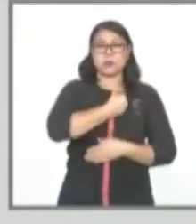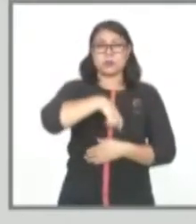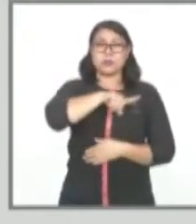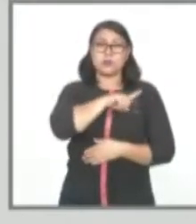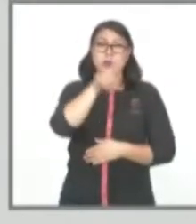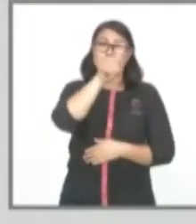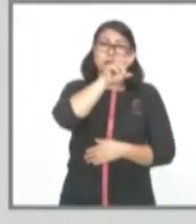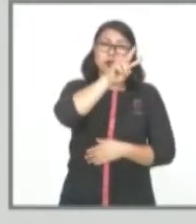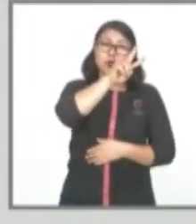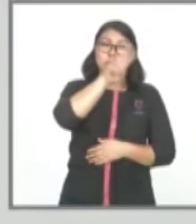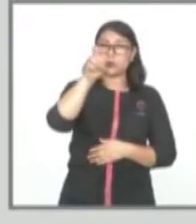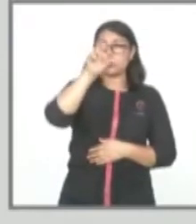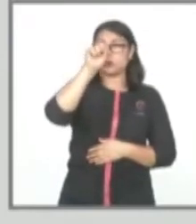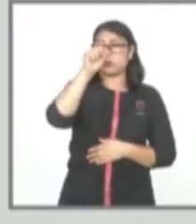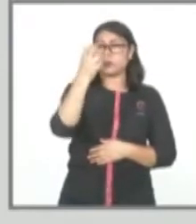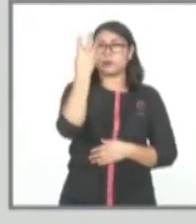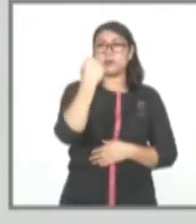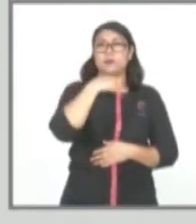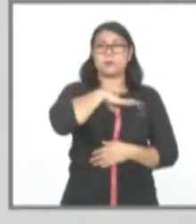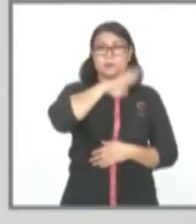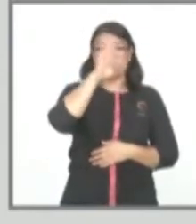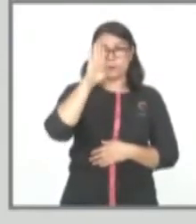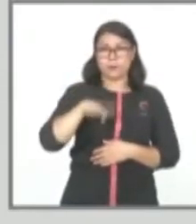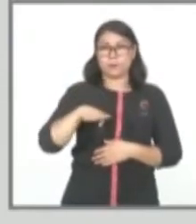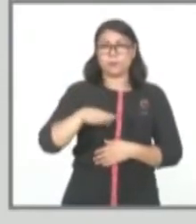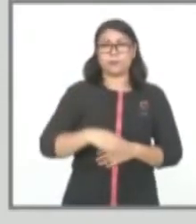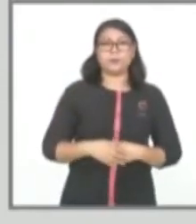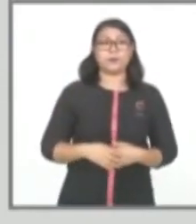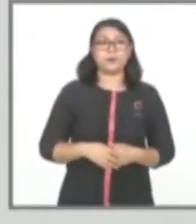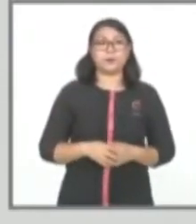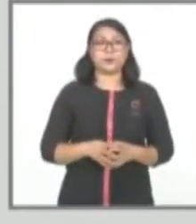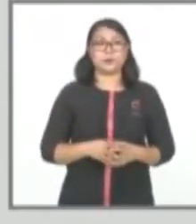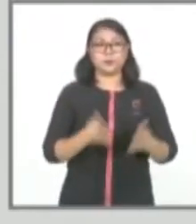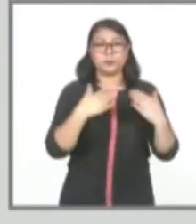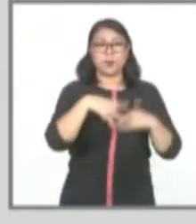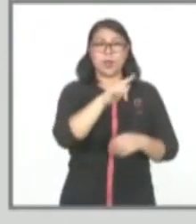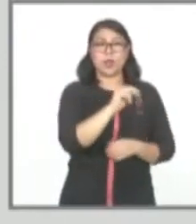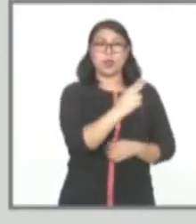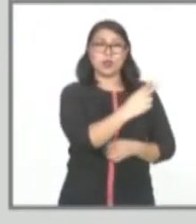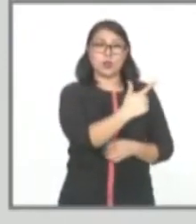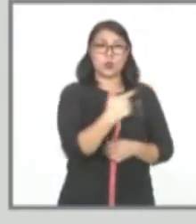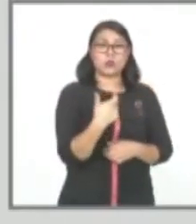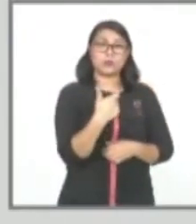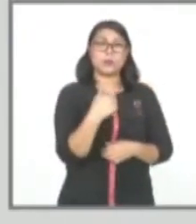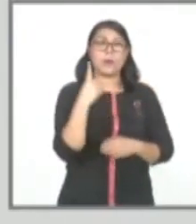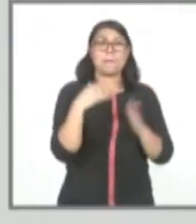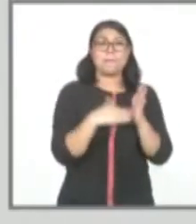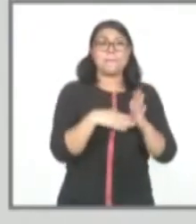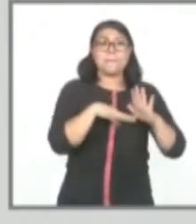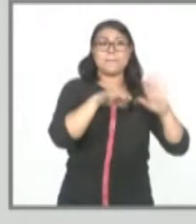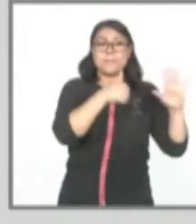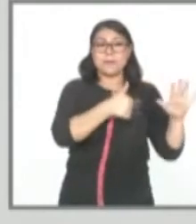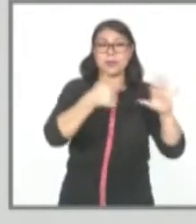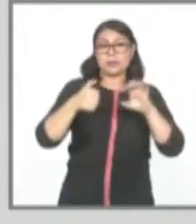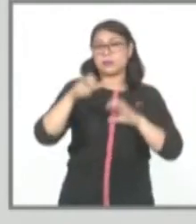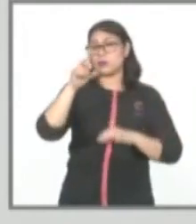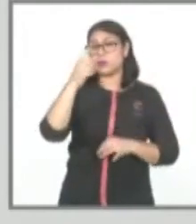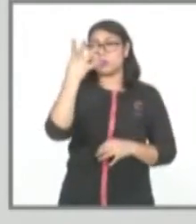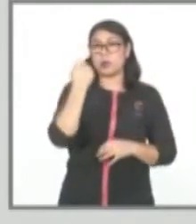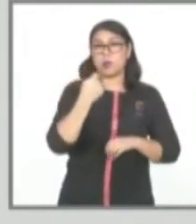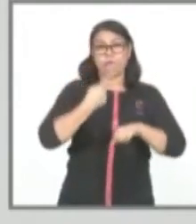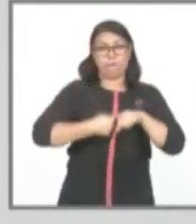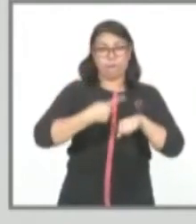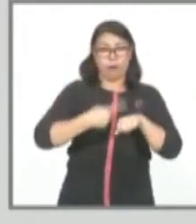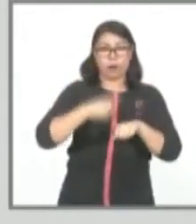269 defunciones. La Jurisdicción de Tuxtepec, 1.639 casos confirmados,